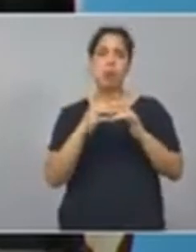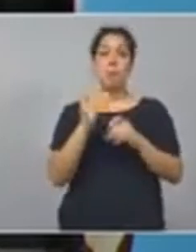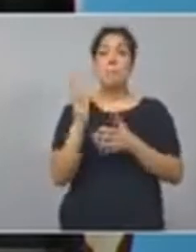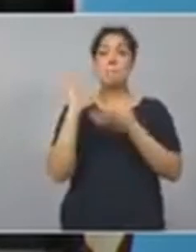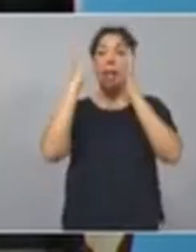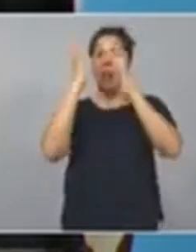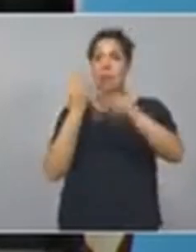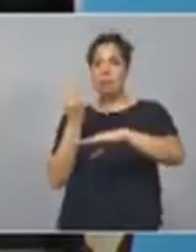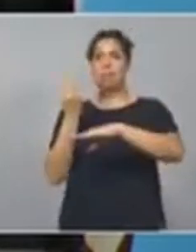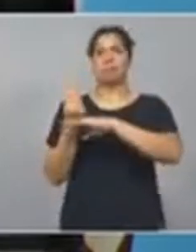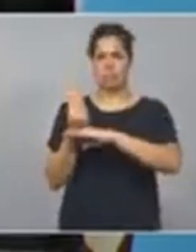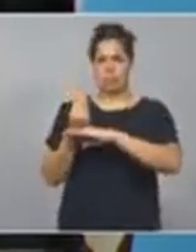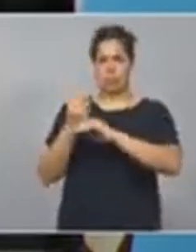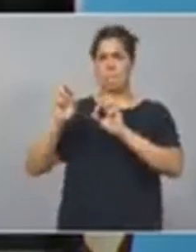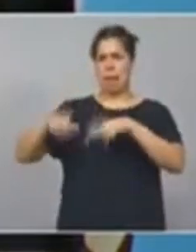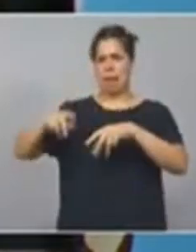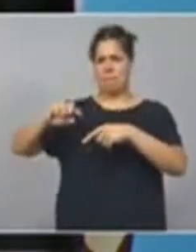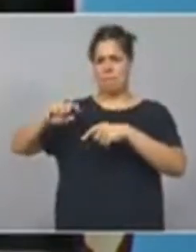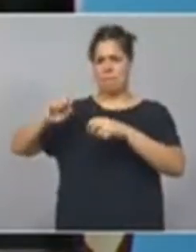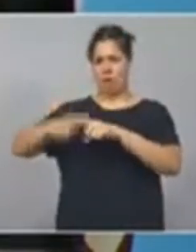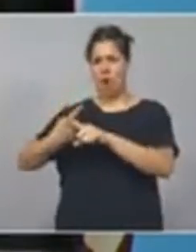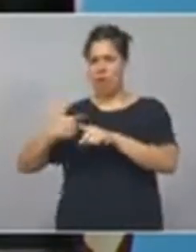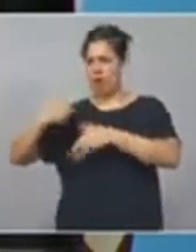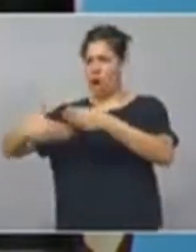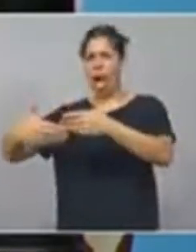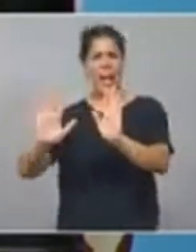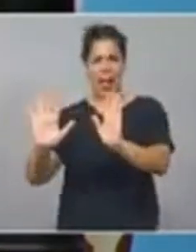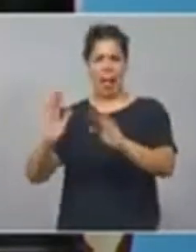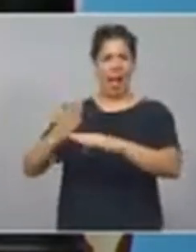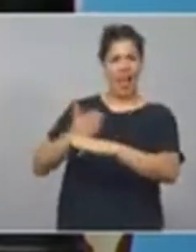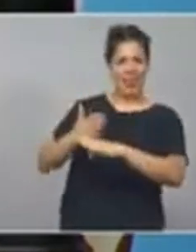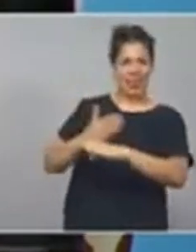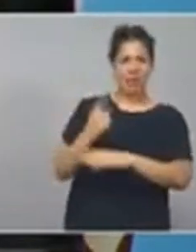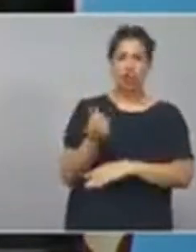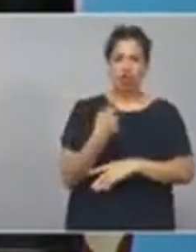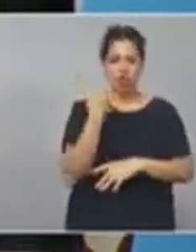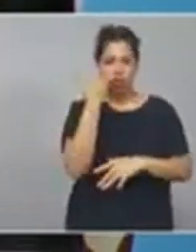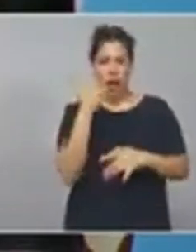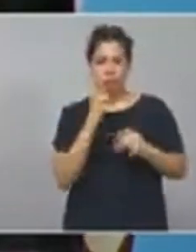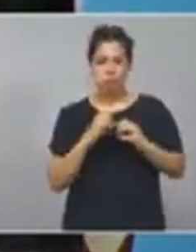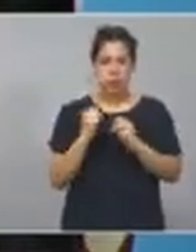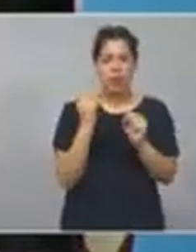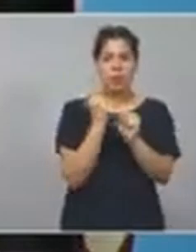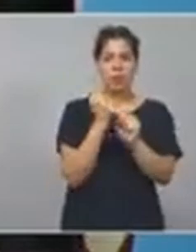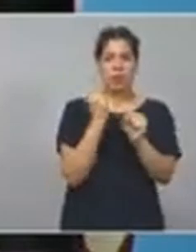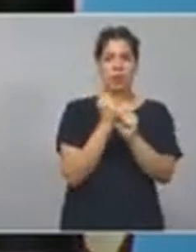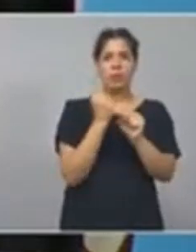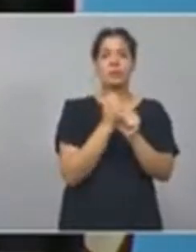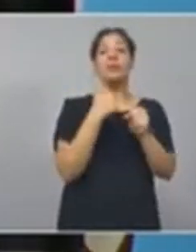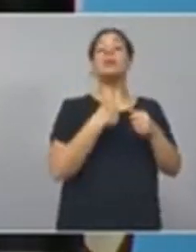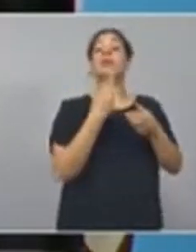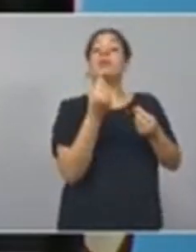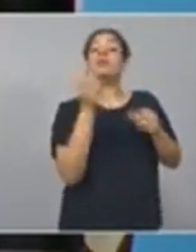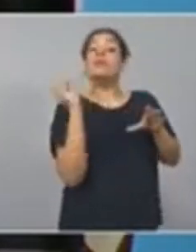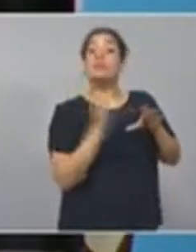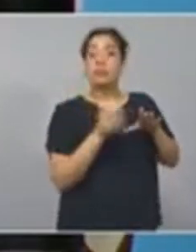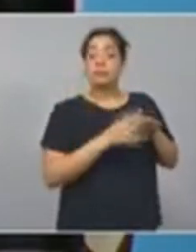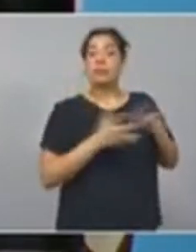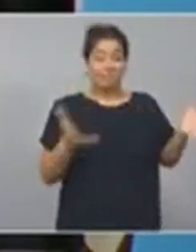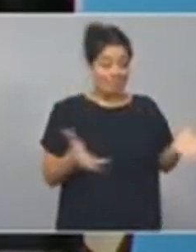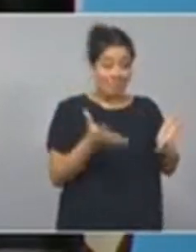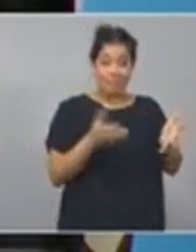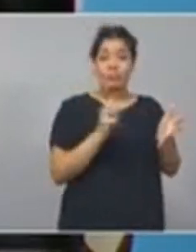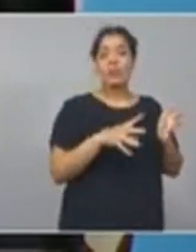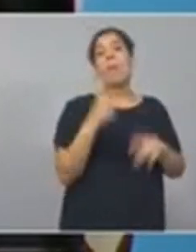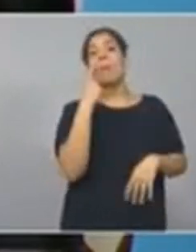decir, en otras circunstancias, un fondo de fortalecimiento para los municipios de la provincia de